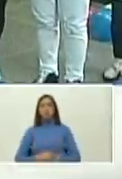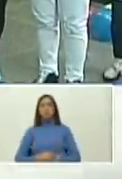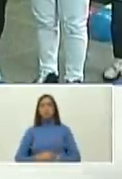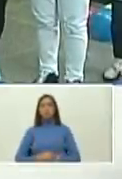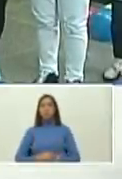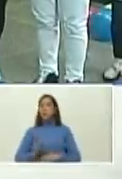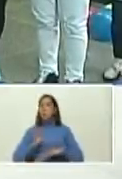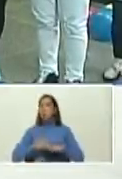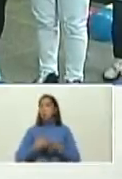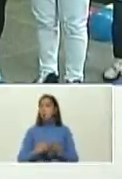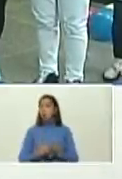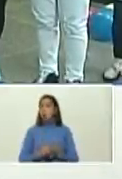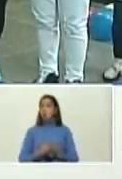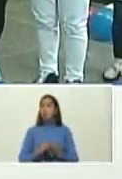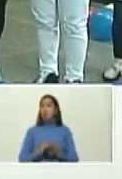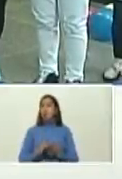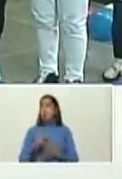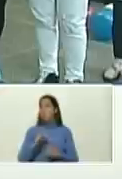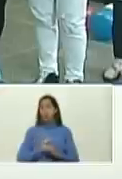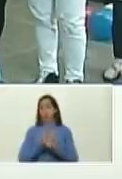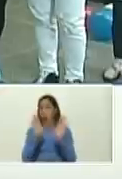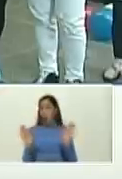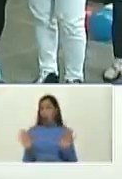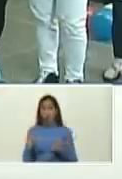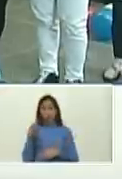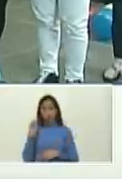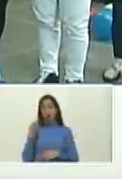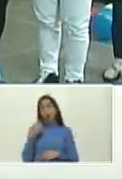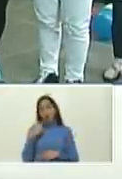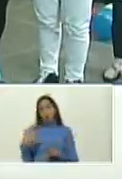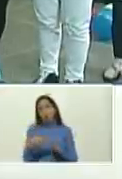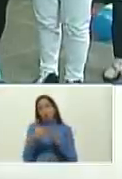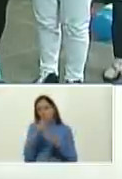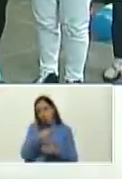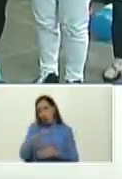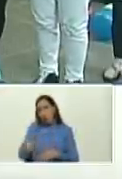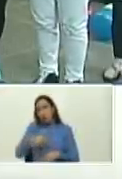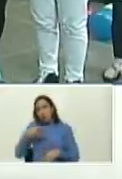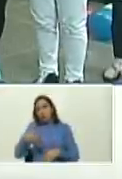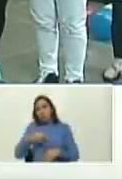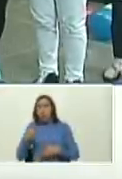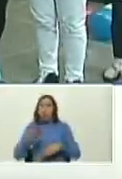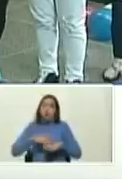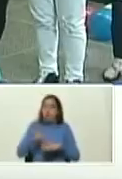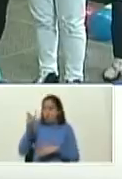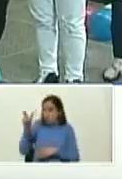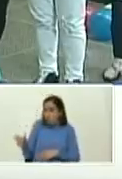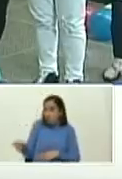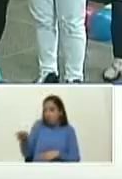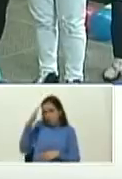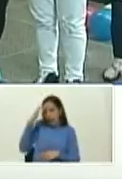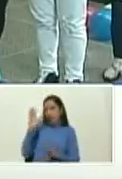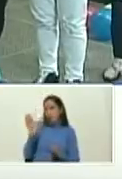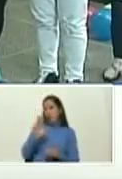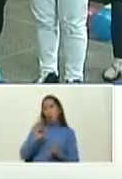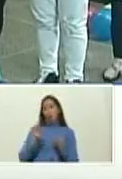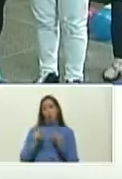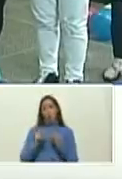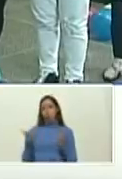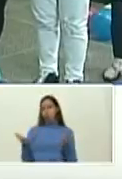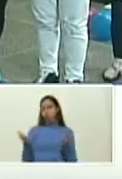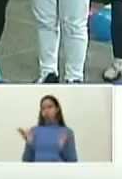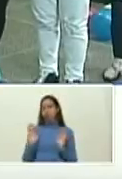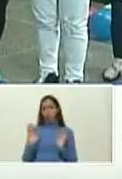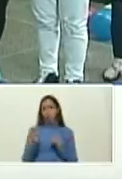porque no siempre se nos entiende y uno puede ofender a alguien a Naún no lo ofendo porque él sabe cómo es la cosa Naún